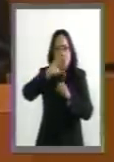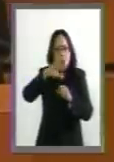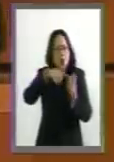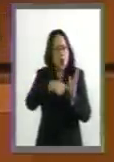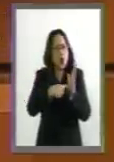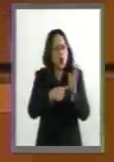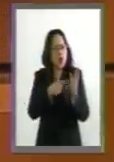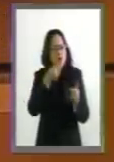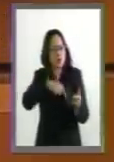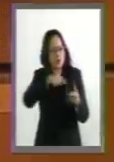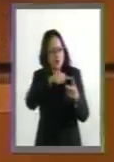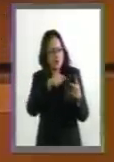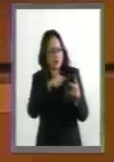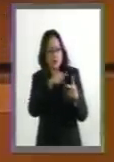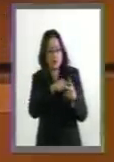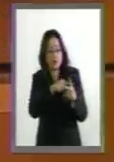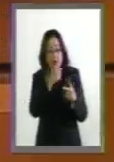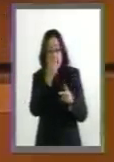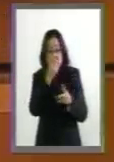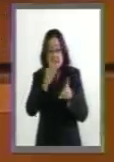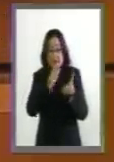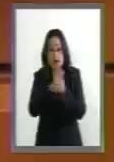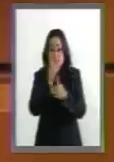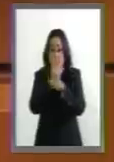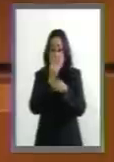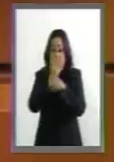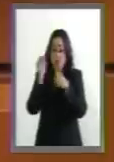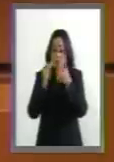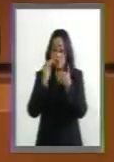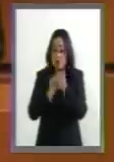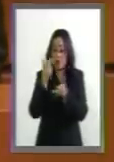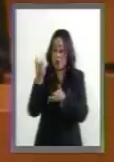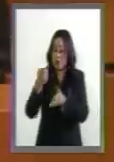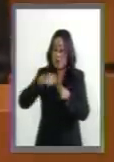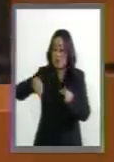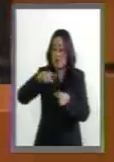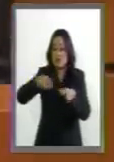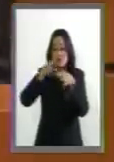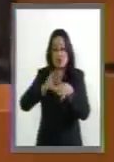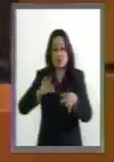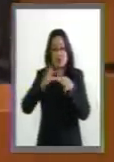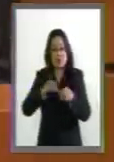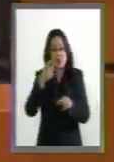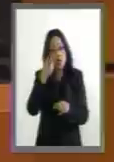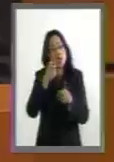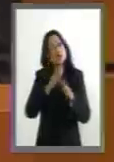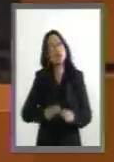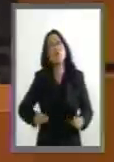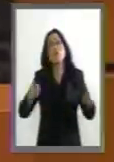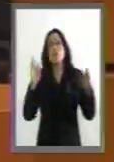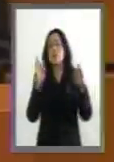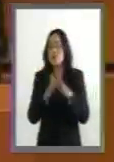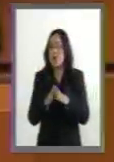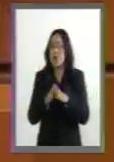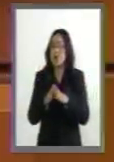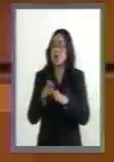se dijo que era necesario que entraran los agentes